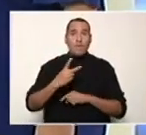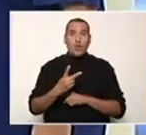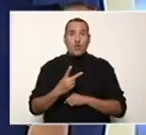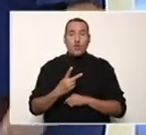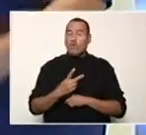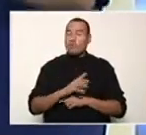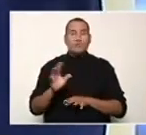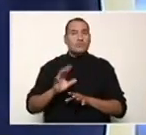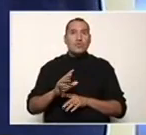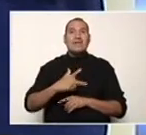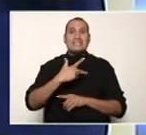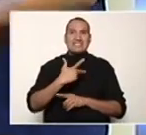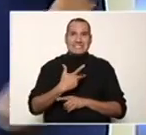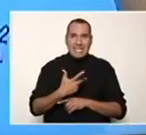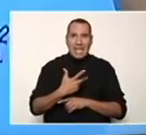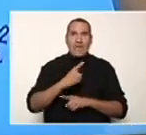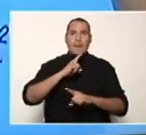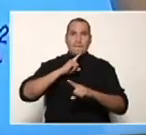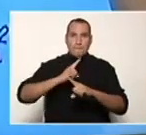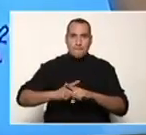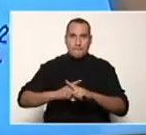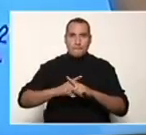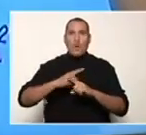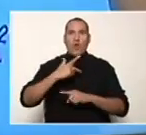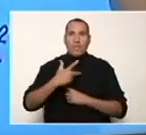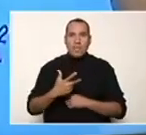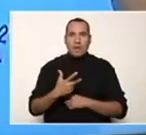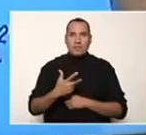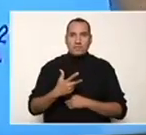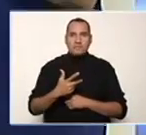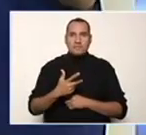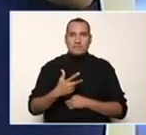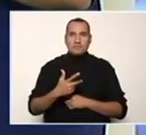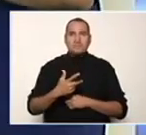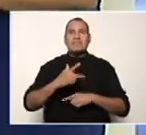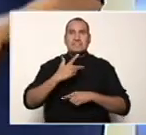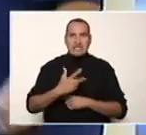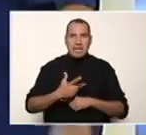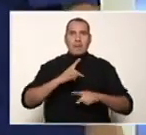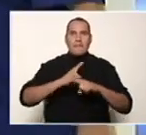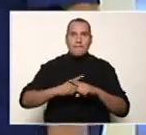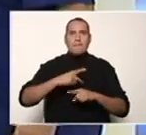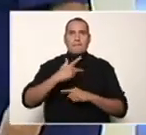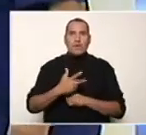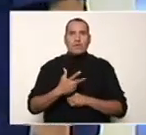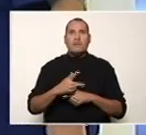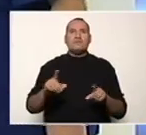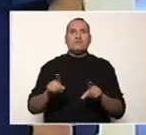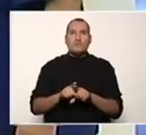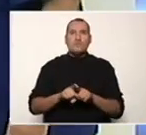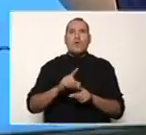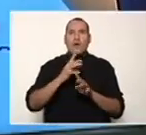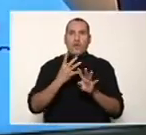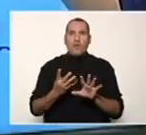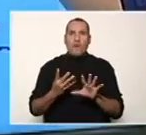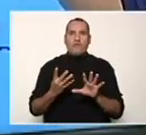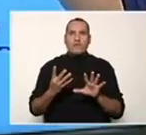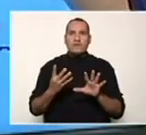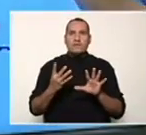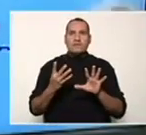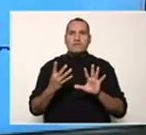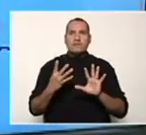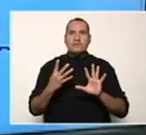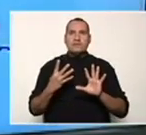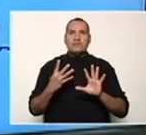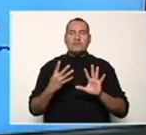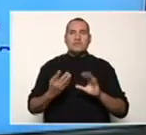es multiplicar el número 3 dos veces. 3 por 3 y 3 por 3 es 9.